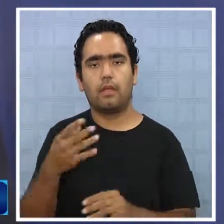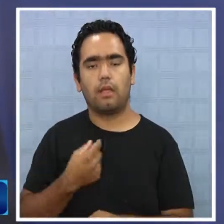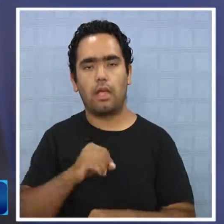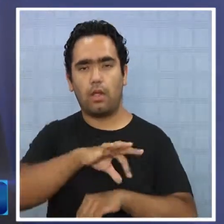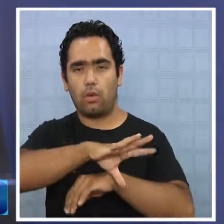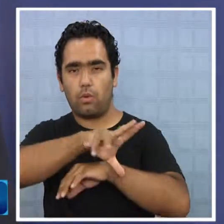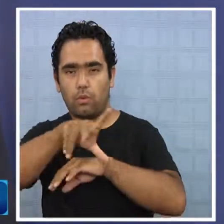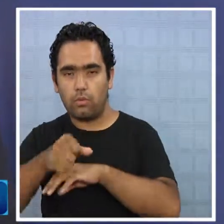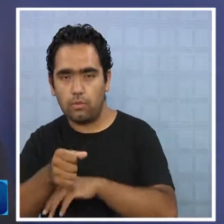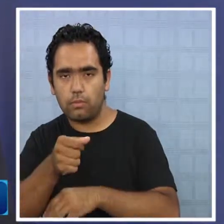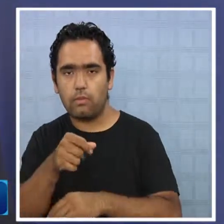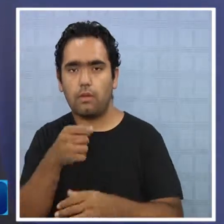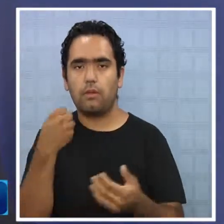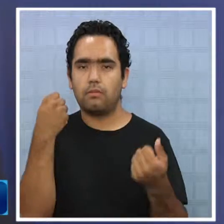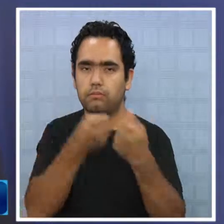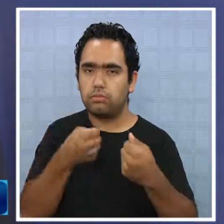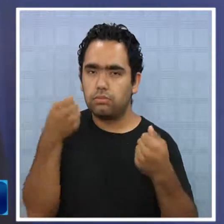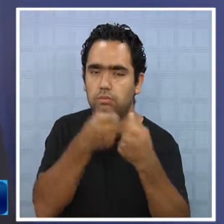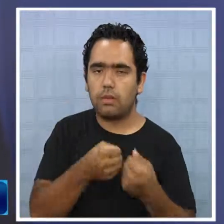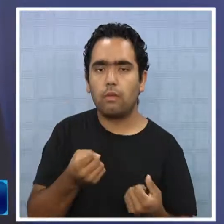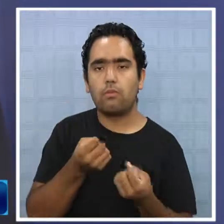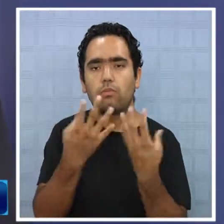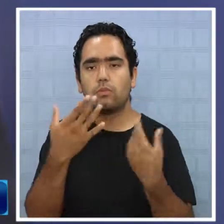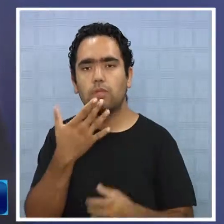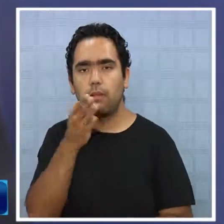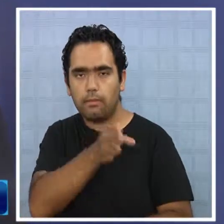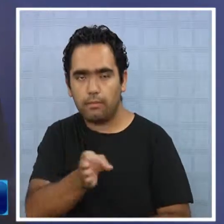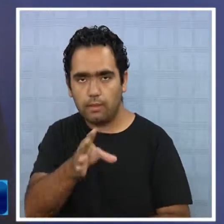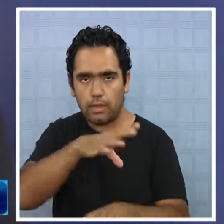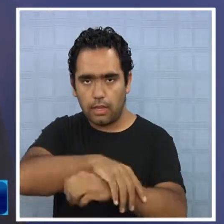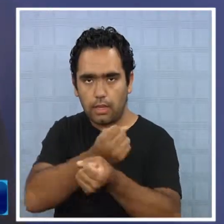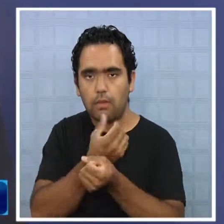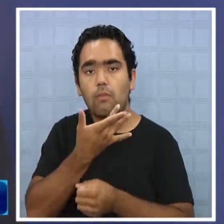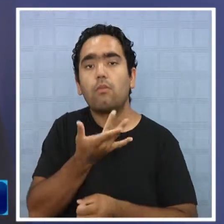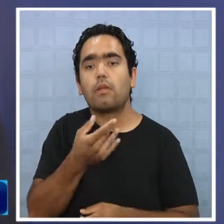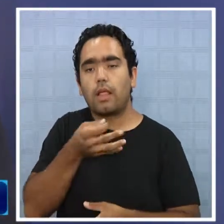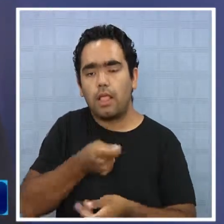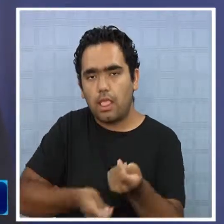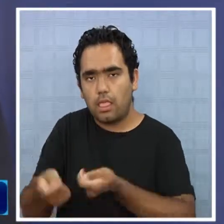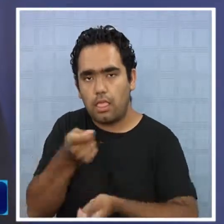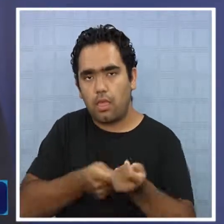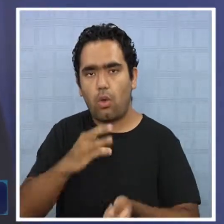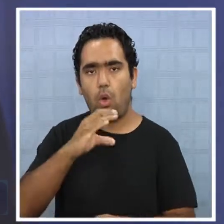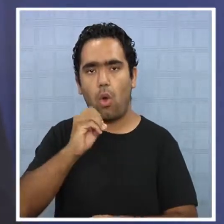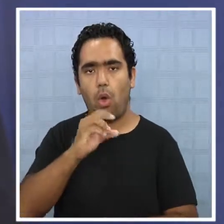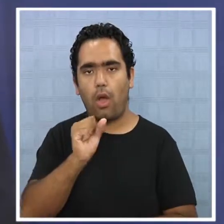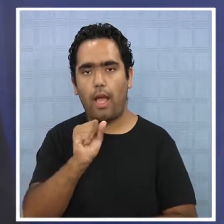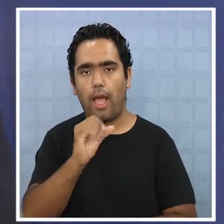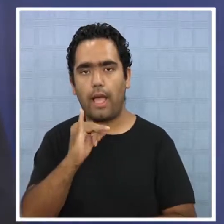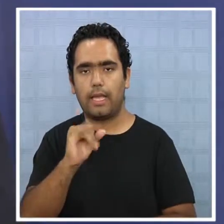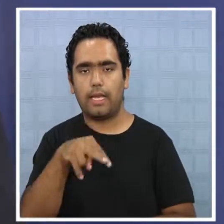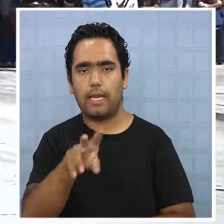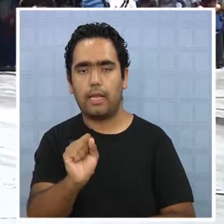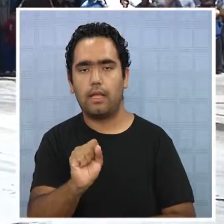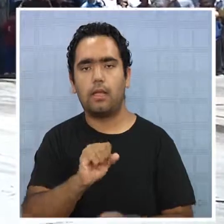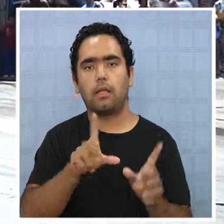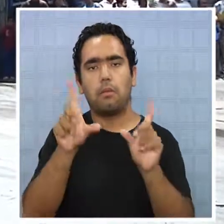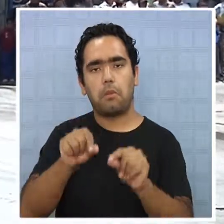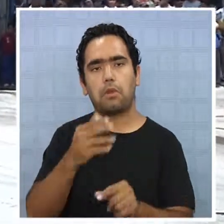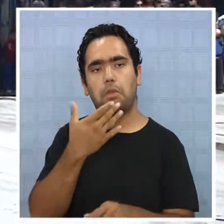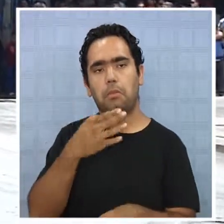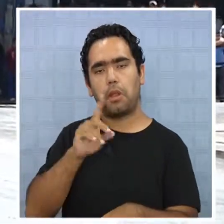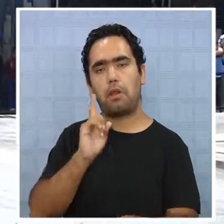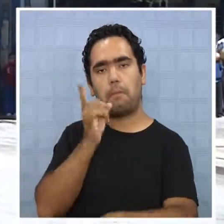vale decir robo, hurto, lesiones, muchos detenidos por tráfico de cocaína y